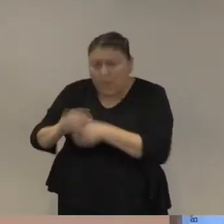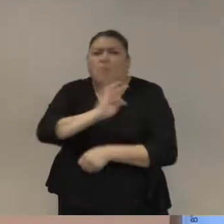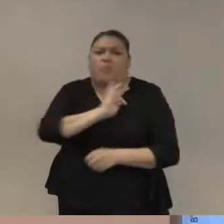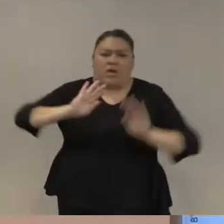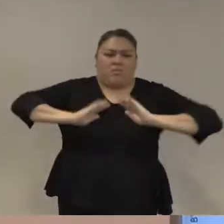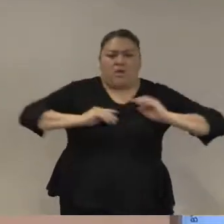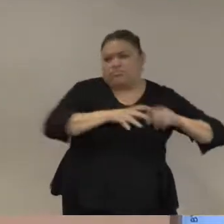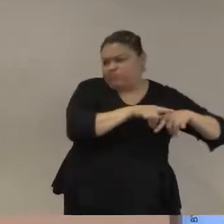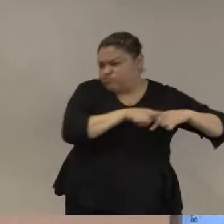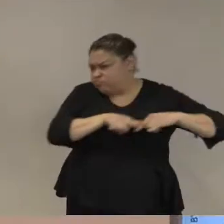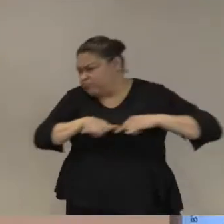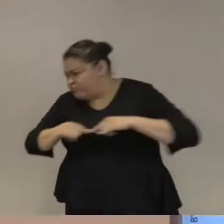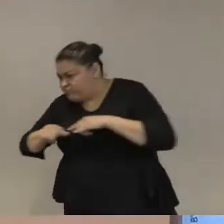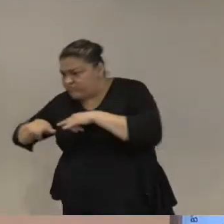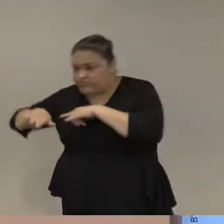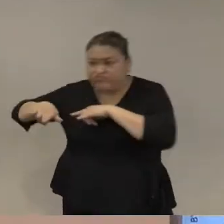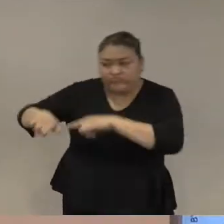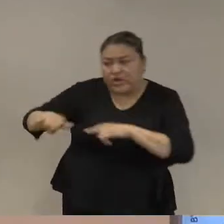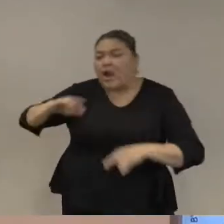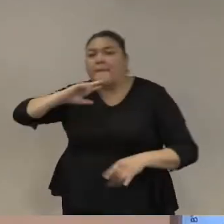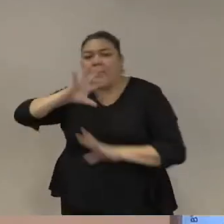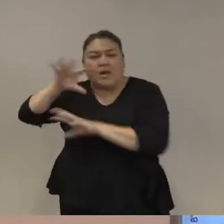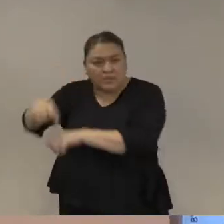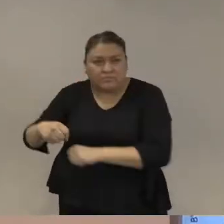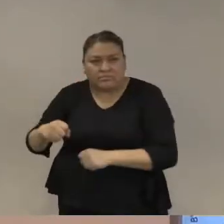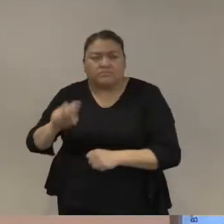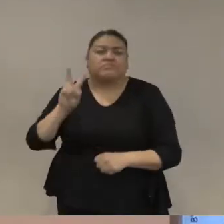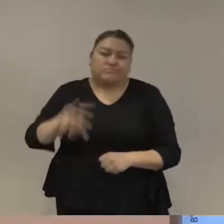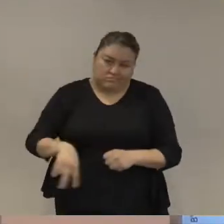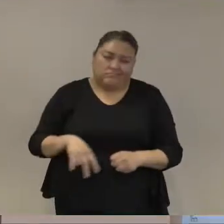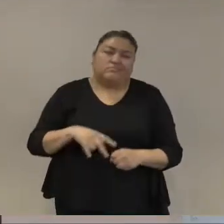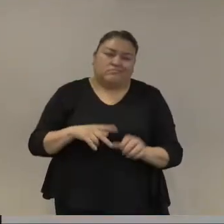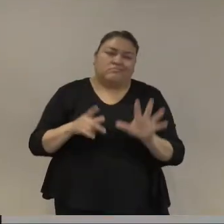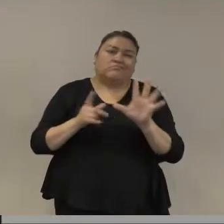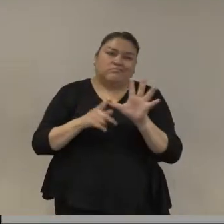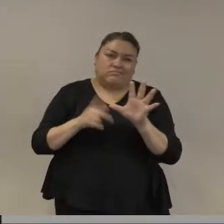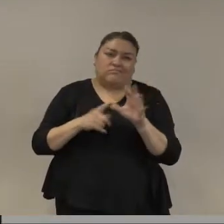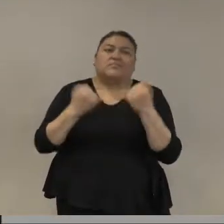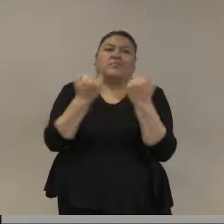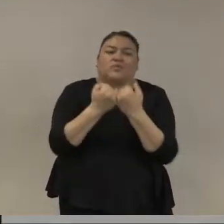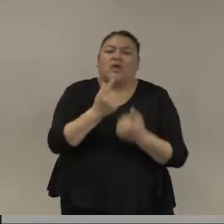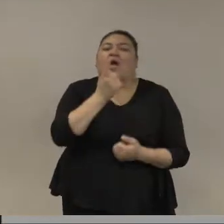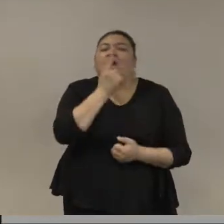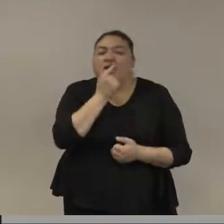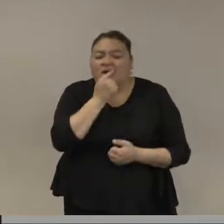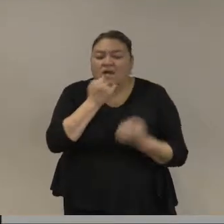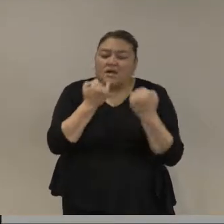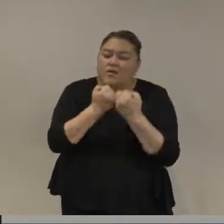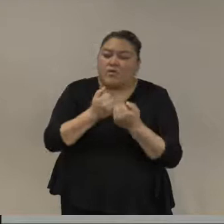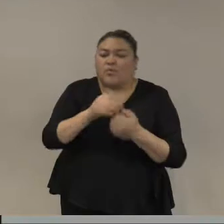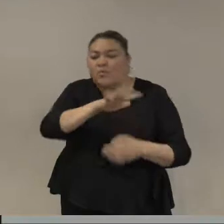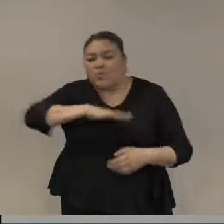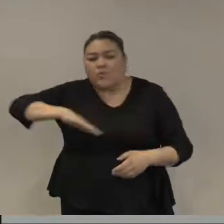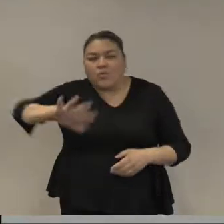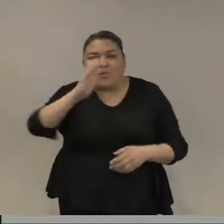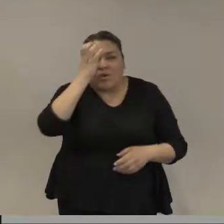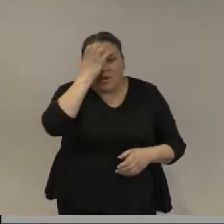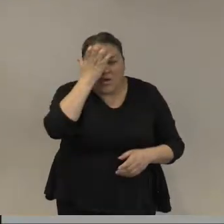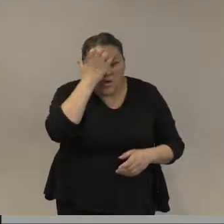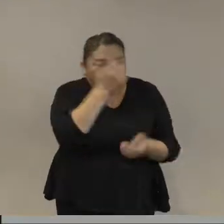es más o menos temporal la capacidad por supuesto de policía comunitaria de realmente conocer y